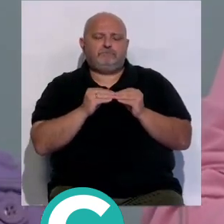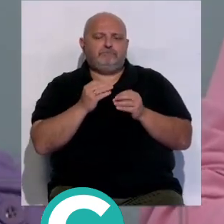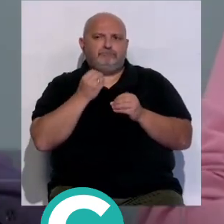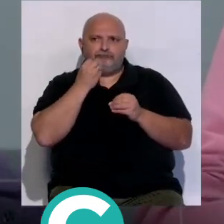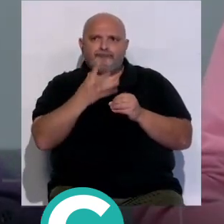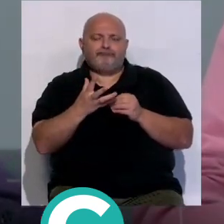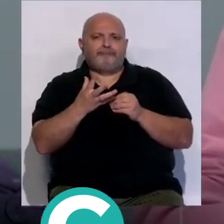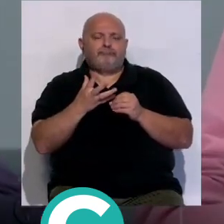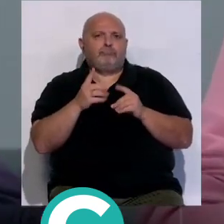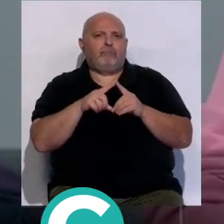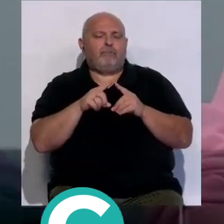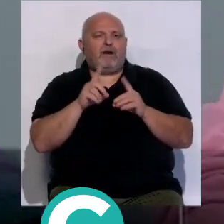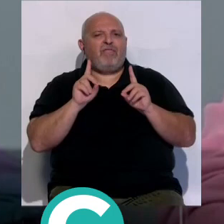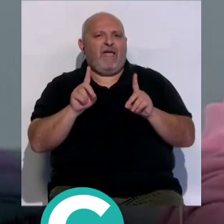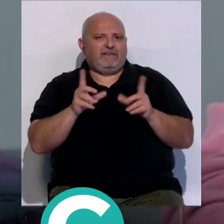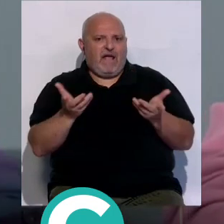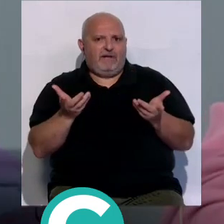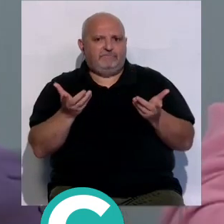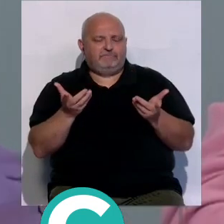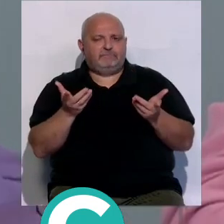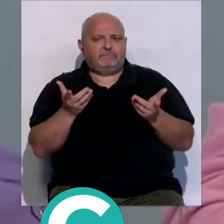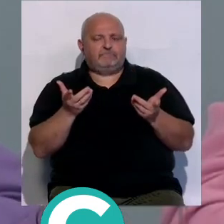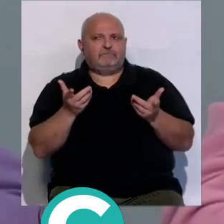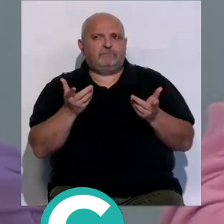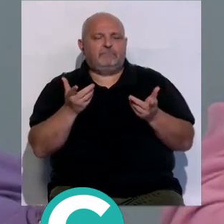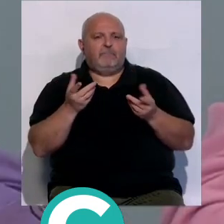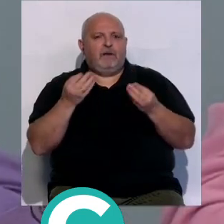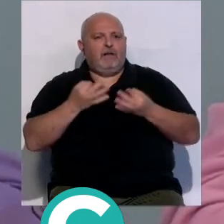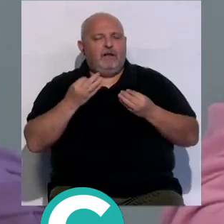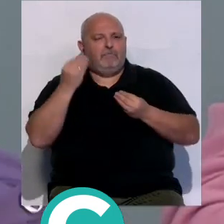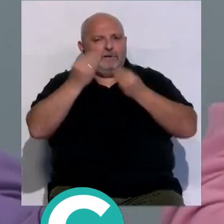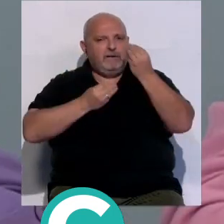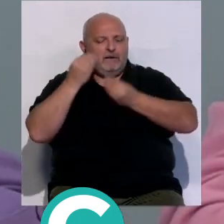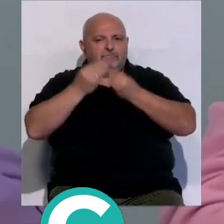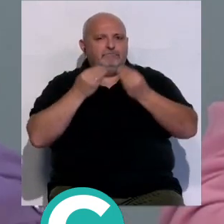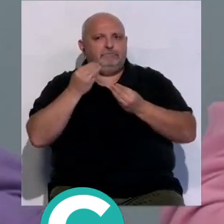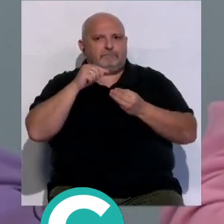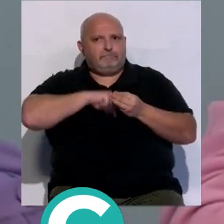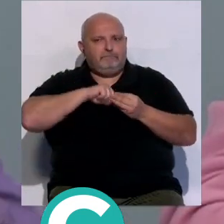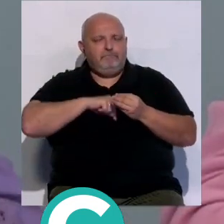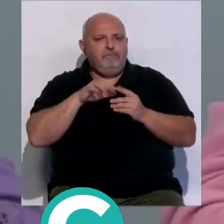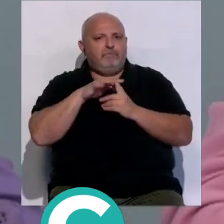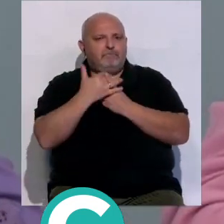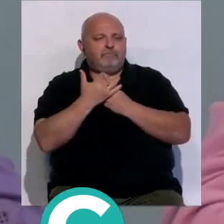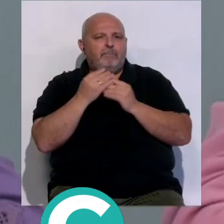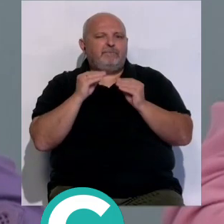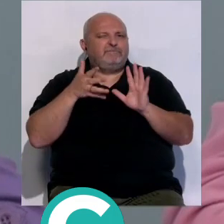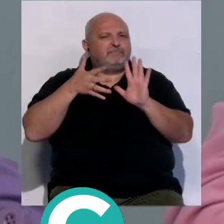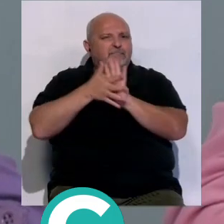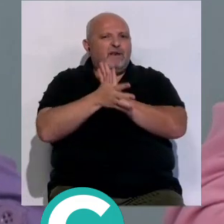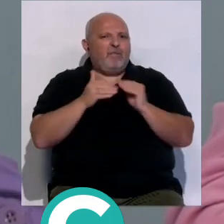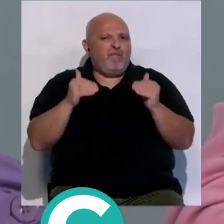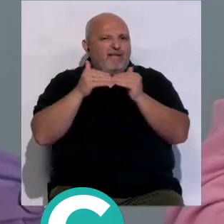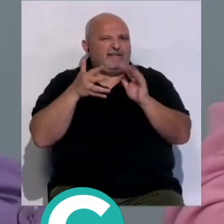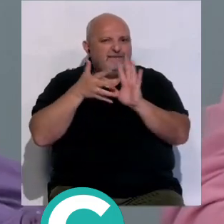muy didáctica de que hay que pensar hay que razonar hay que situarse en qué significa la